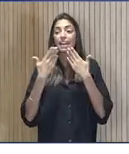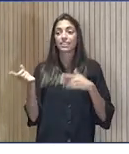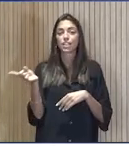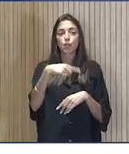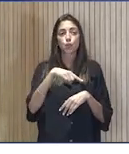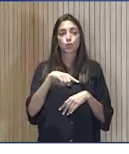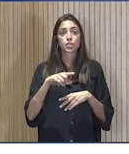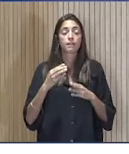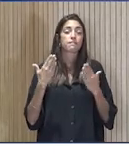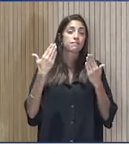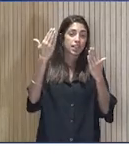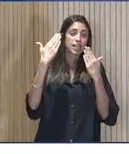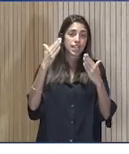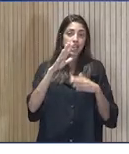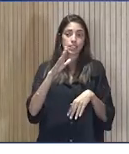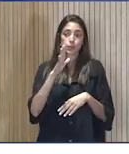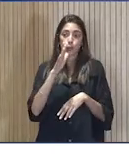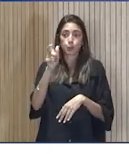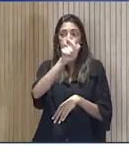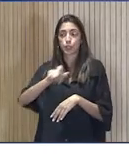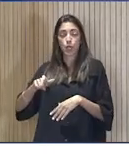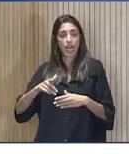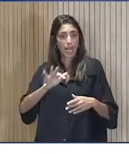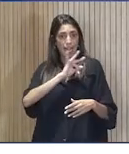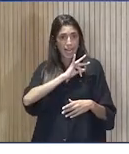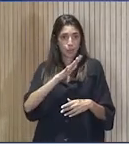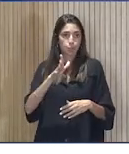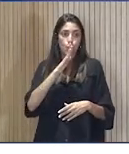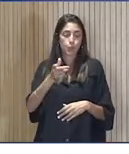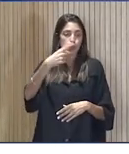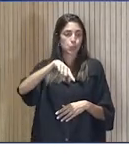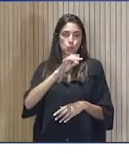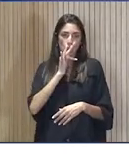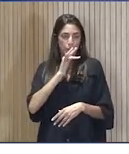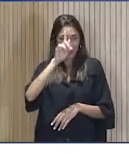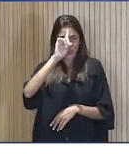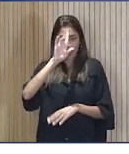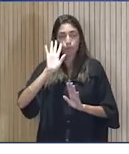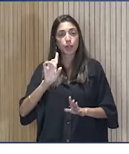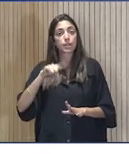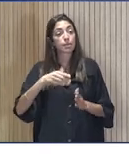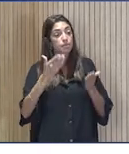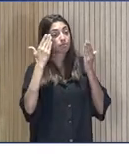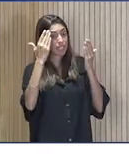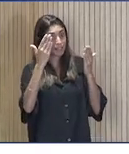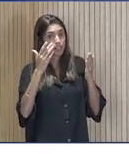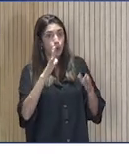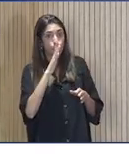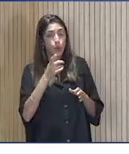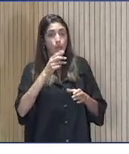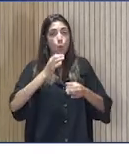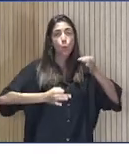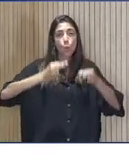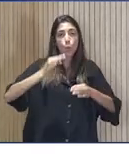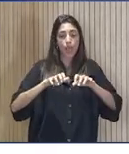que vais a ganar y aún no lo sabéis y felicitades al resto que sin haber ganado se lo habéis puesto difícil al jurado. Yo cuando